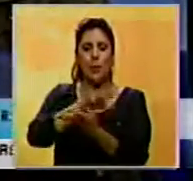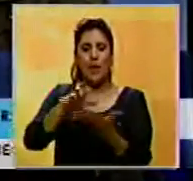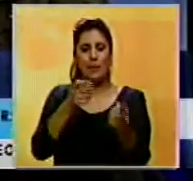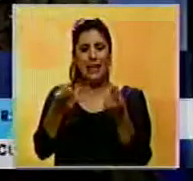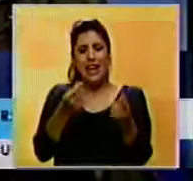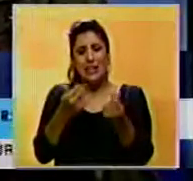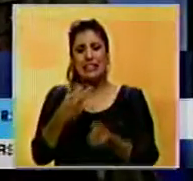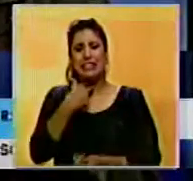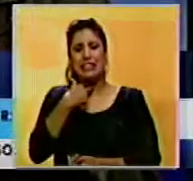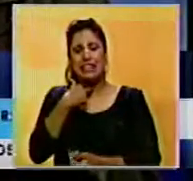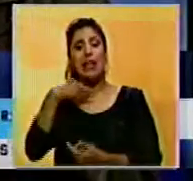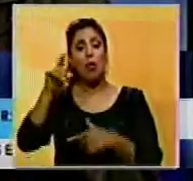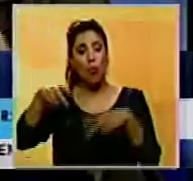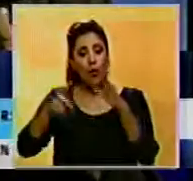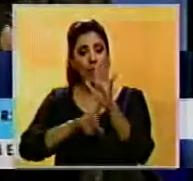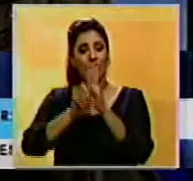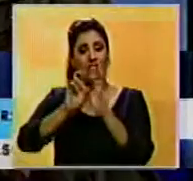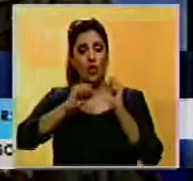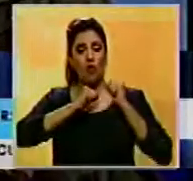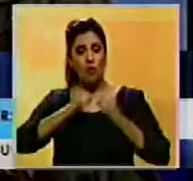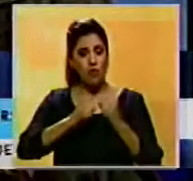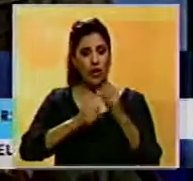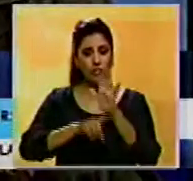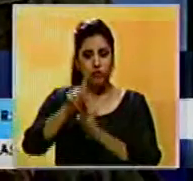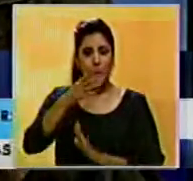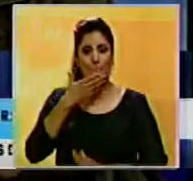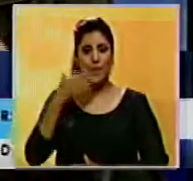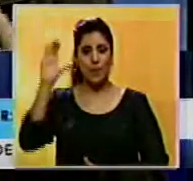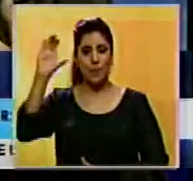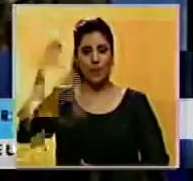económica y desarrollar todas las fuerzas productivas. del país.